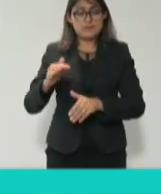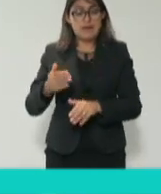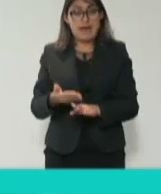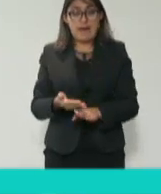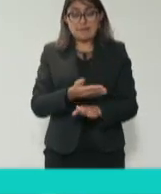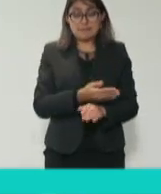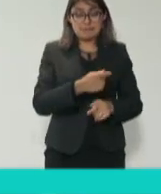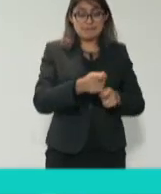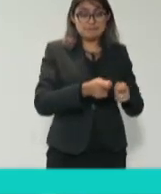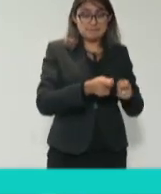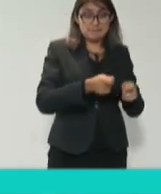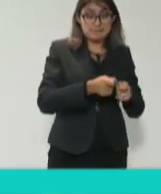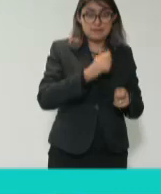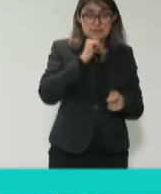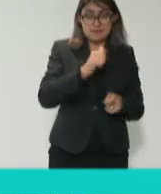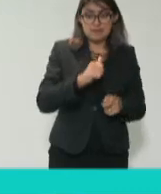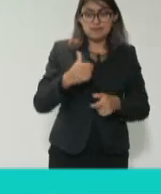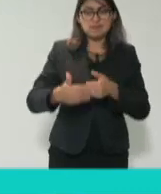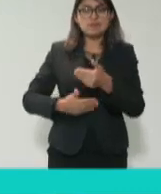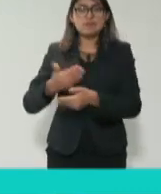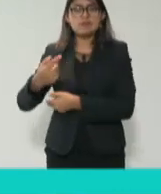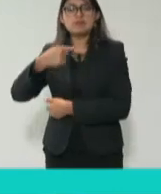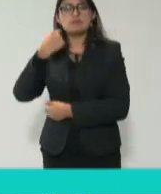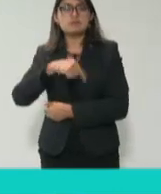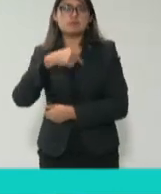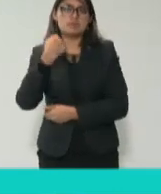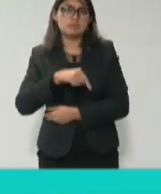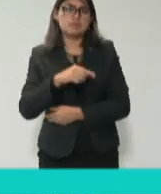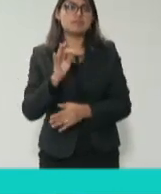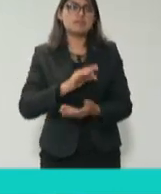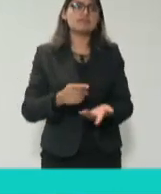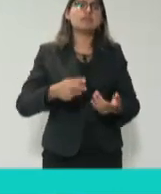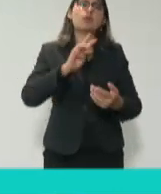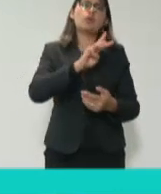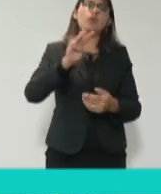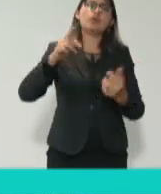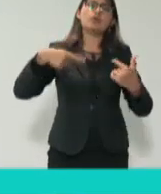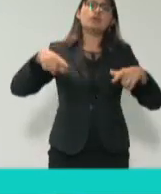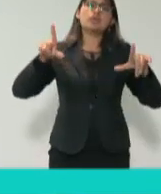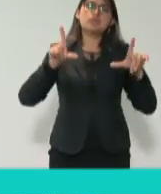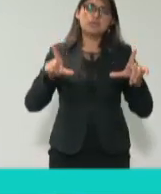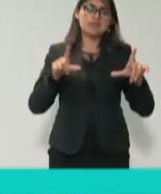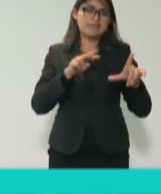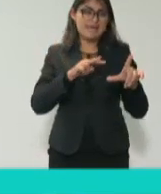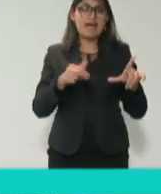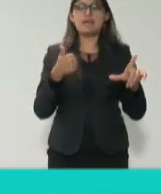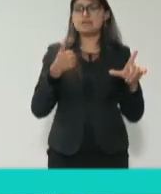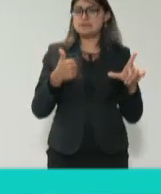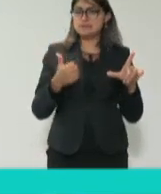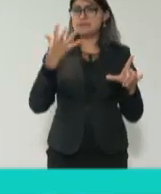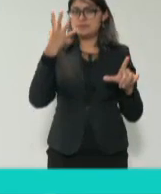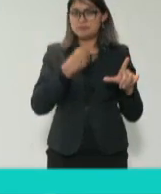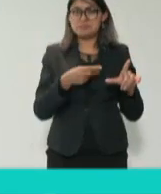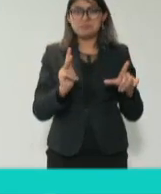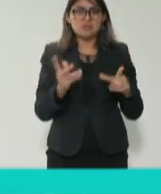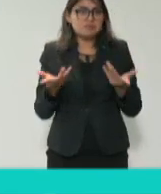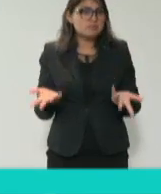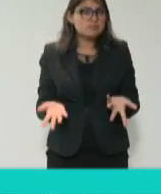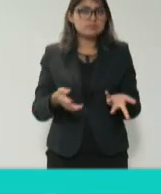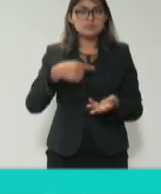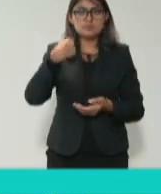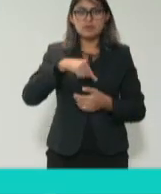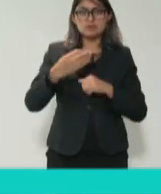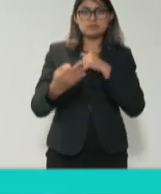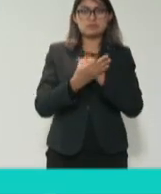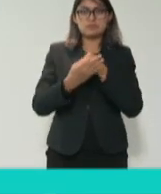todo lo que se coloca en los portales, pues es mucha información padrísima, pero no lleva realmente en la esencia de una gestión administrativa